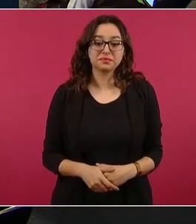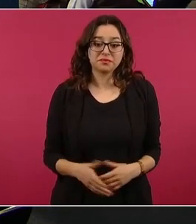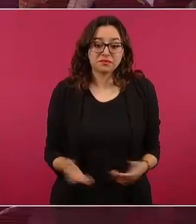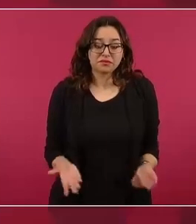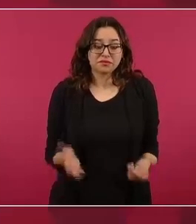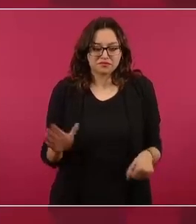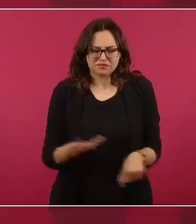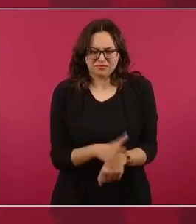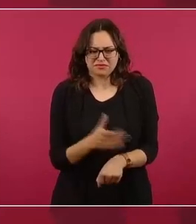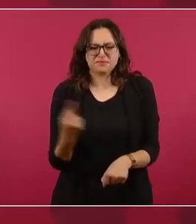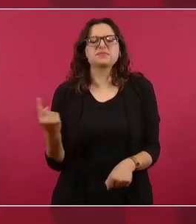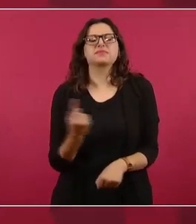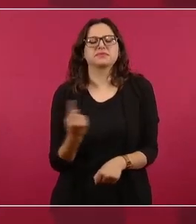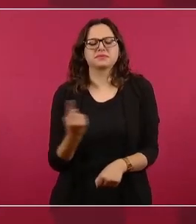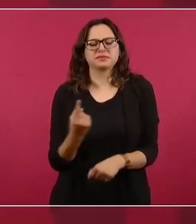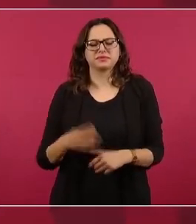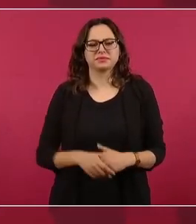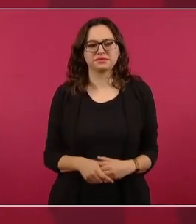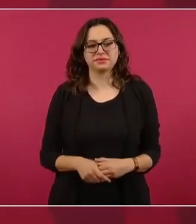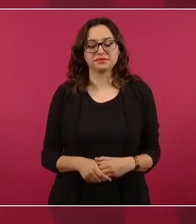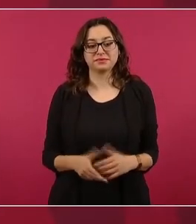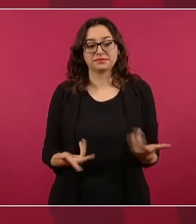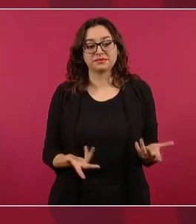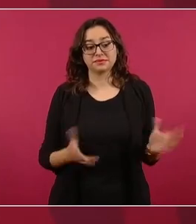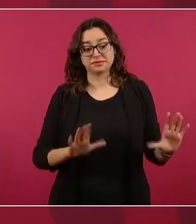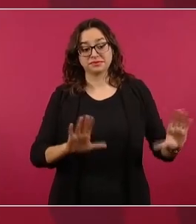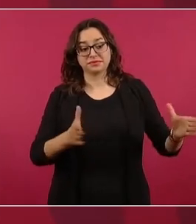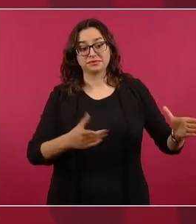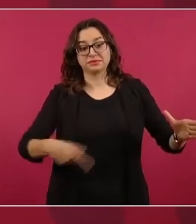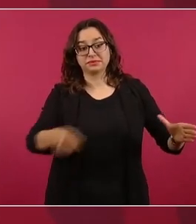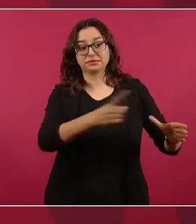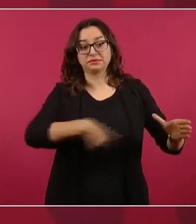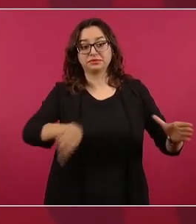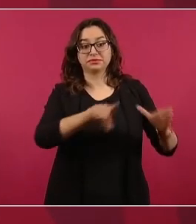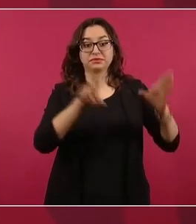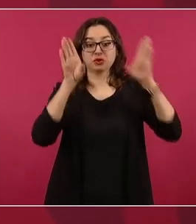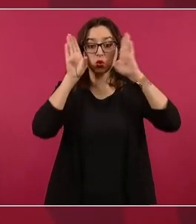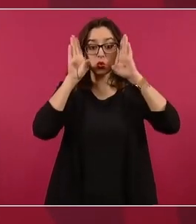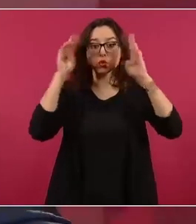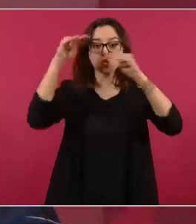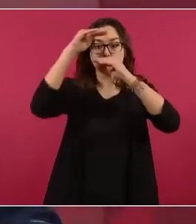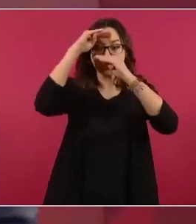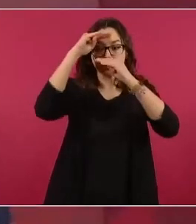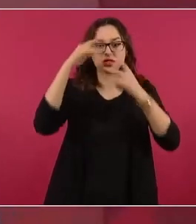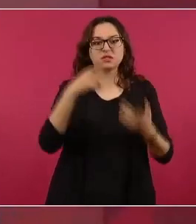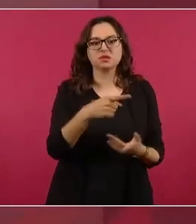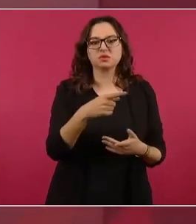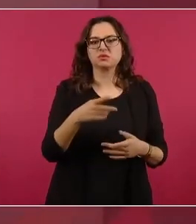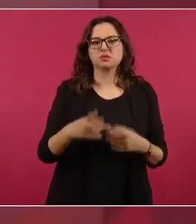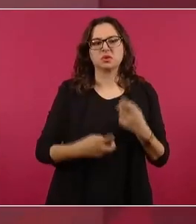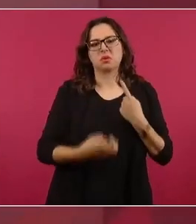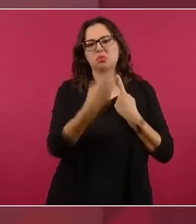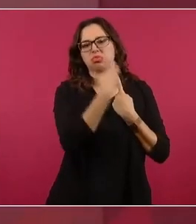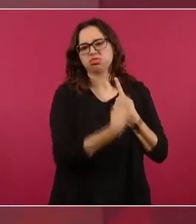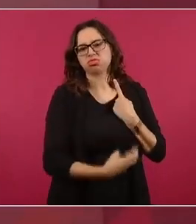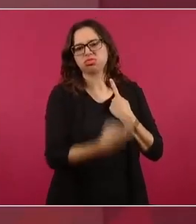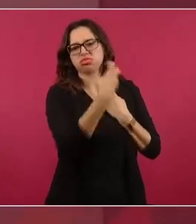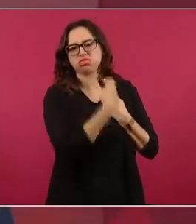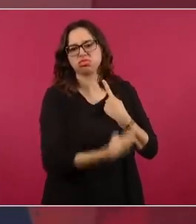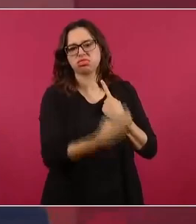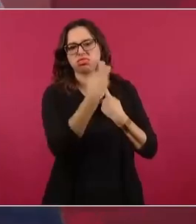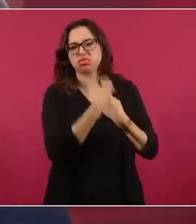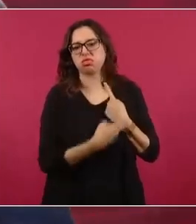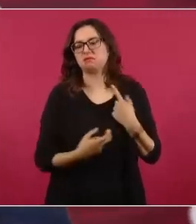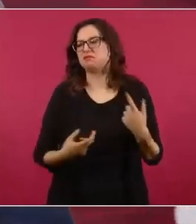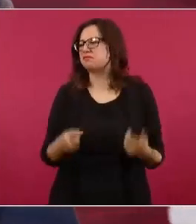muchísimo de que era yo un ambicioso, vulgar, que estaba